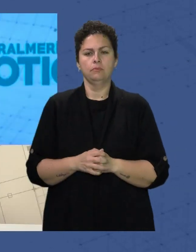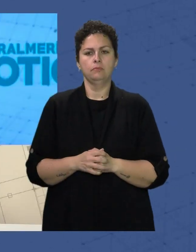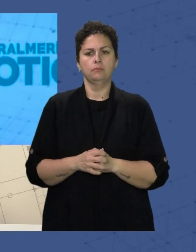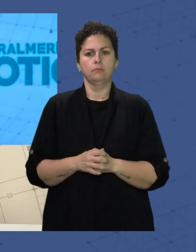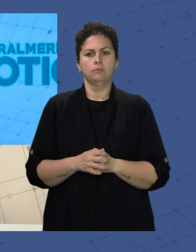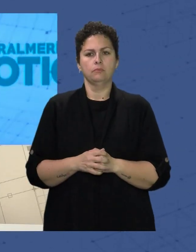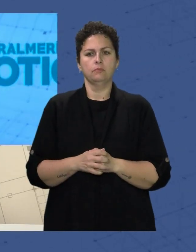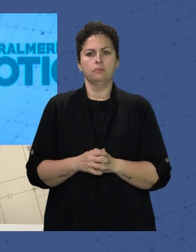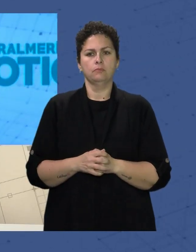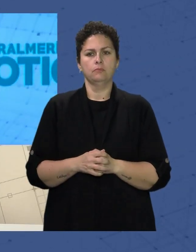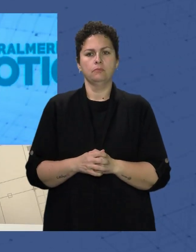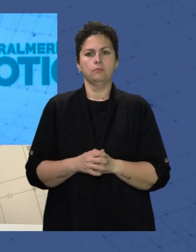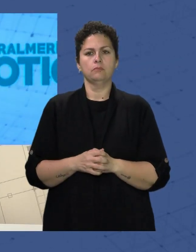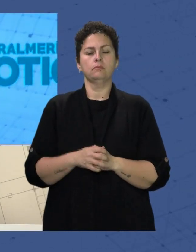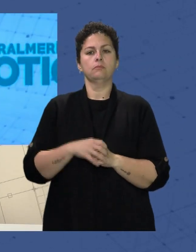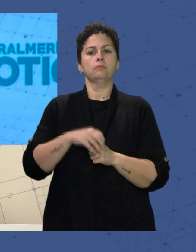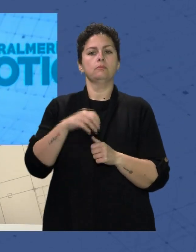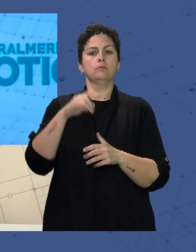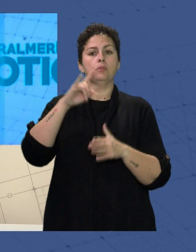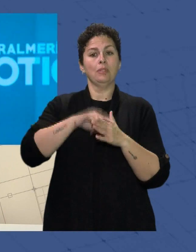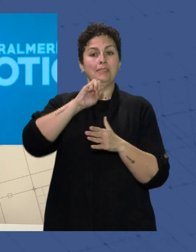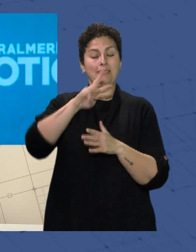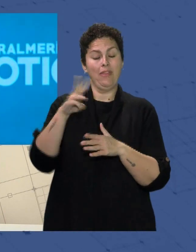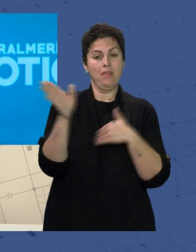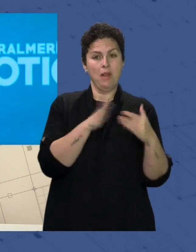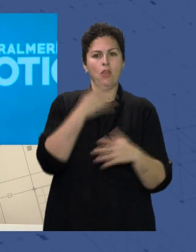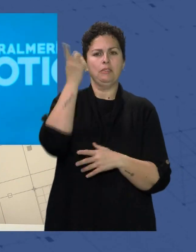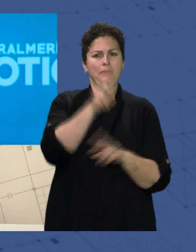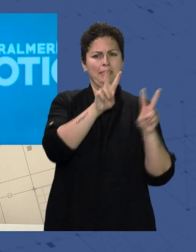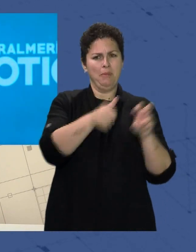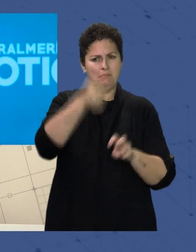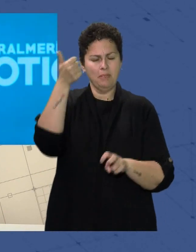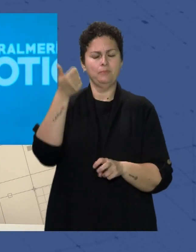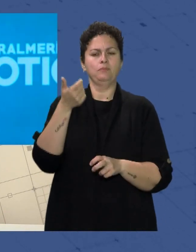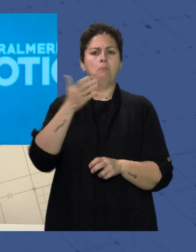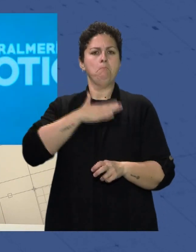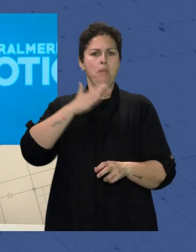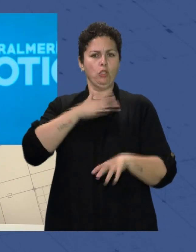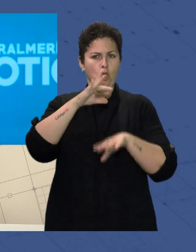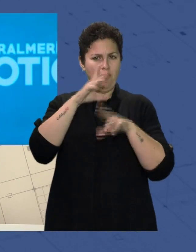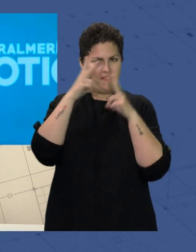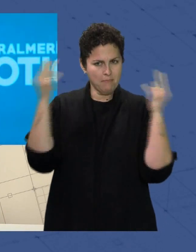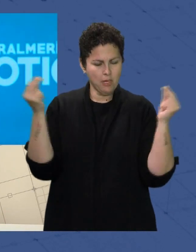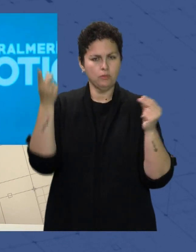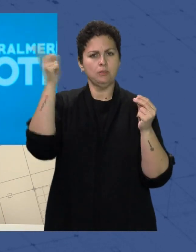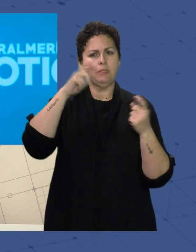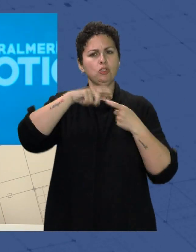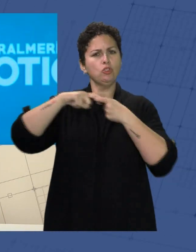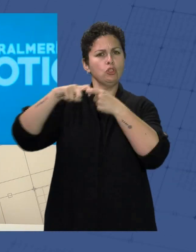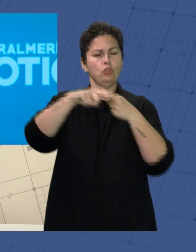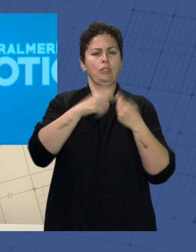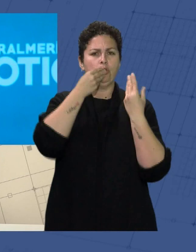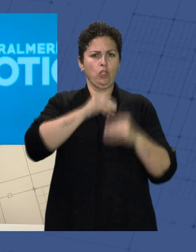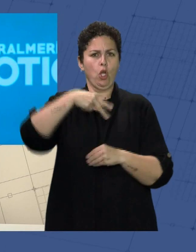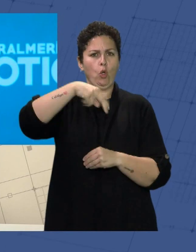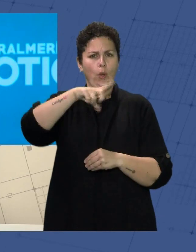El lunes 13 de marzo les hablamos de más temas De la celebración del patrón de los enfermeros De la solidaria historia de Noé Y del